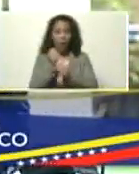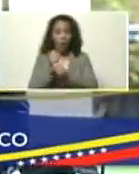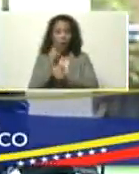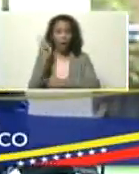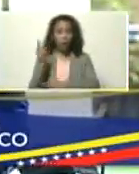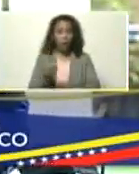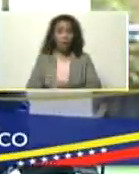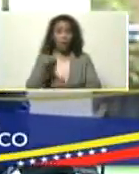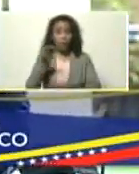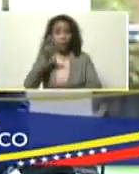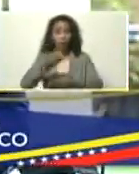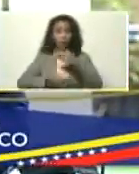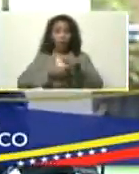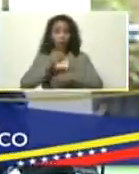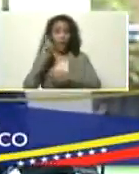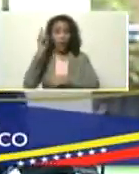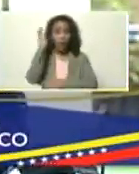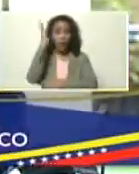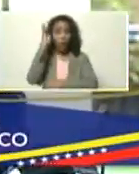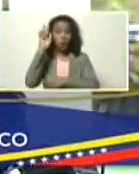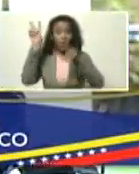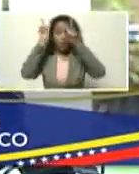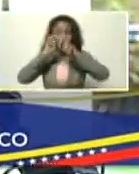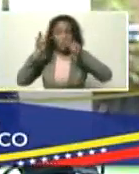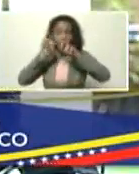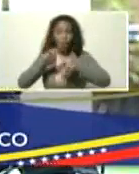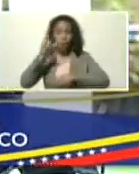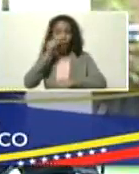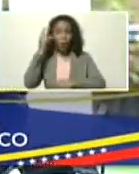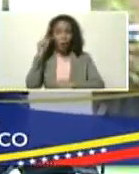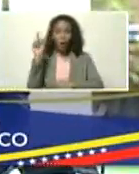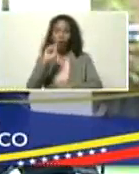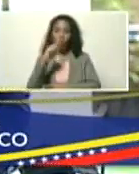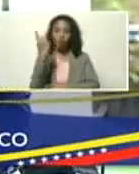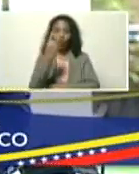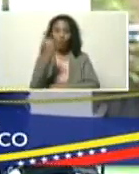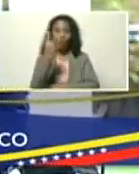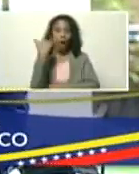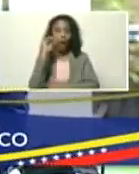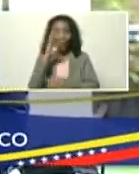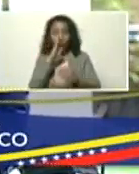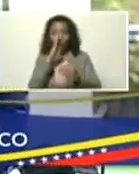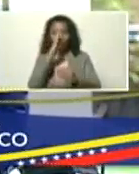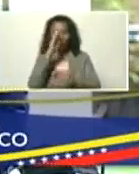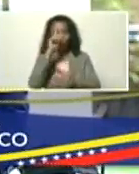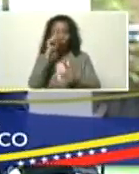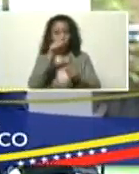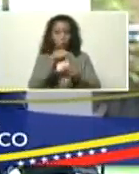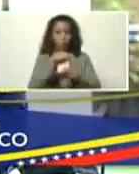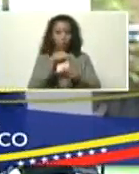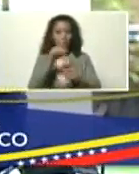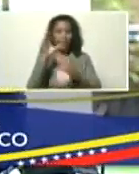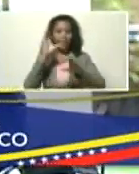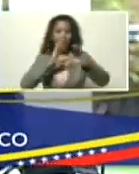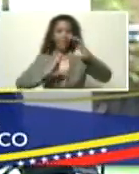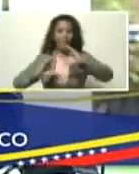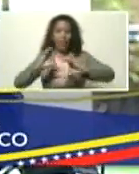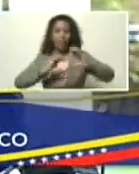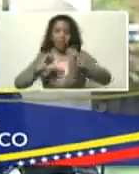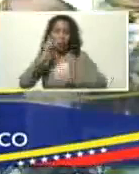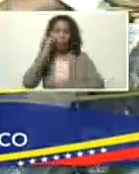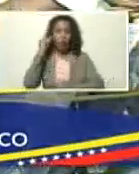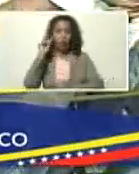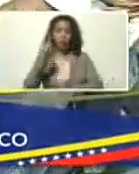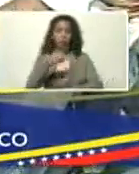importante destacar que este congreso de investigadores e investigadoras no sólo estaba dirigido a científicos y a científicas, sino